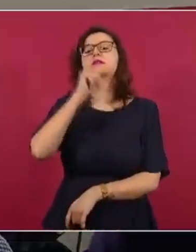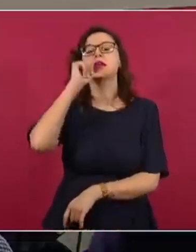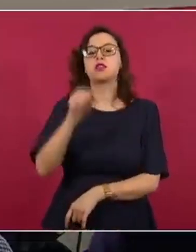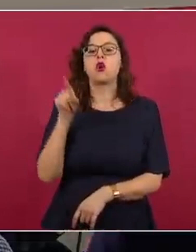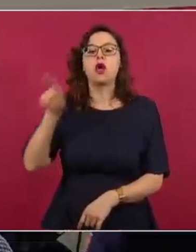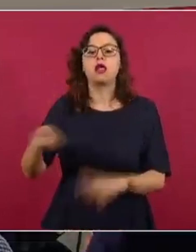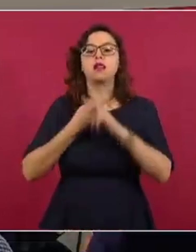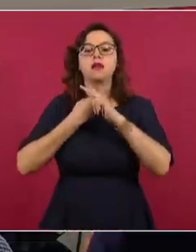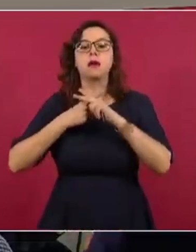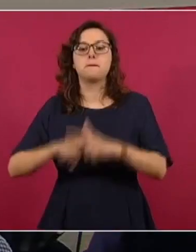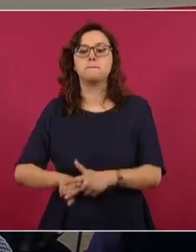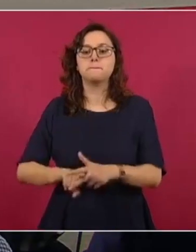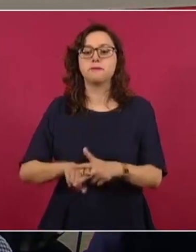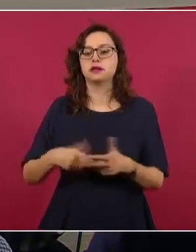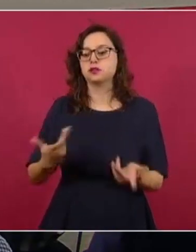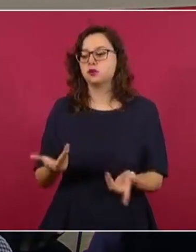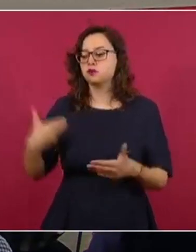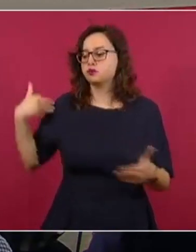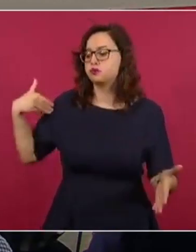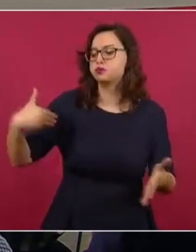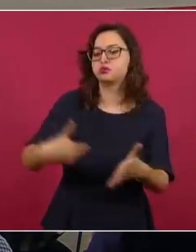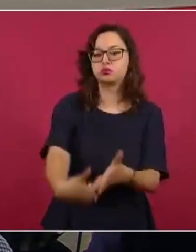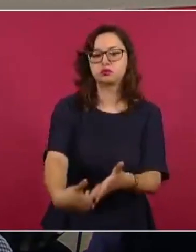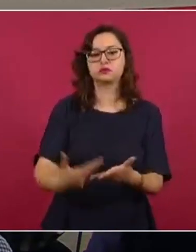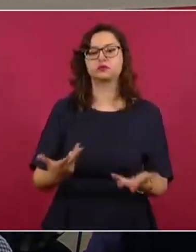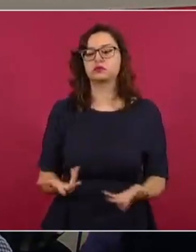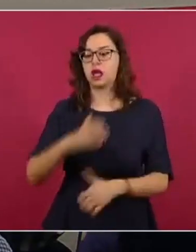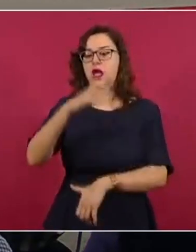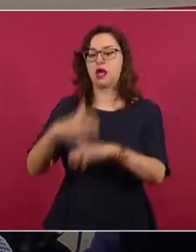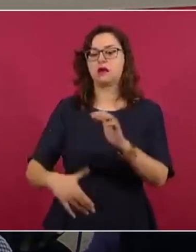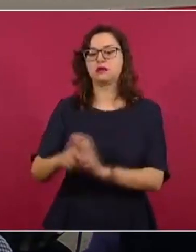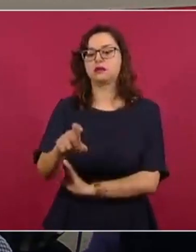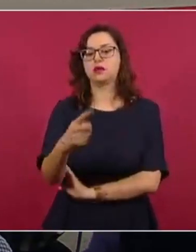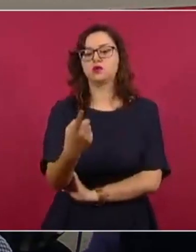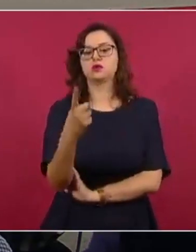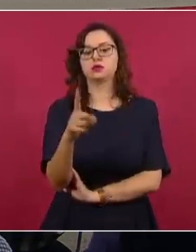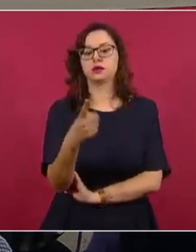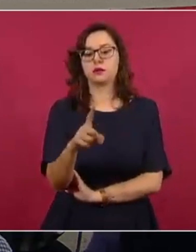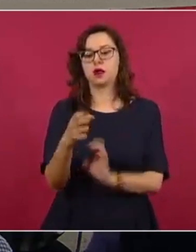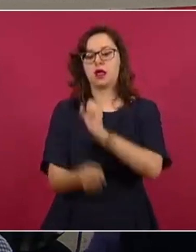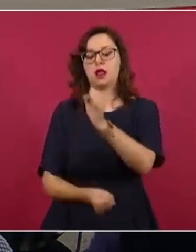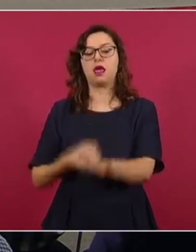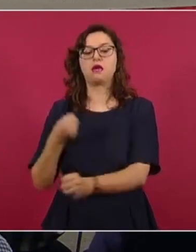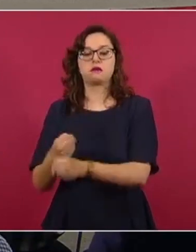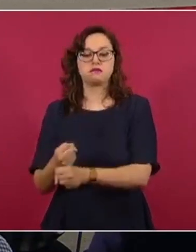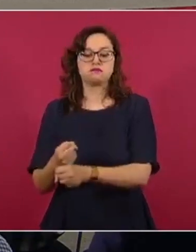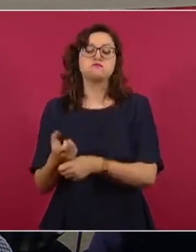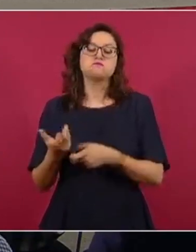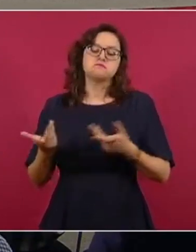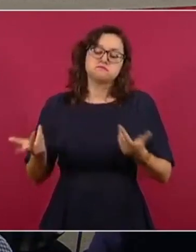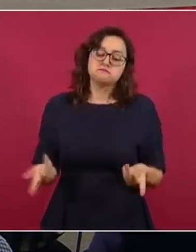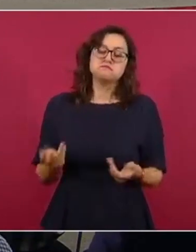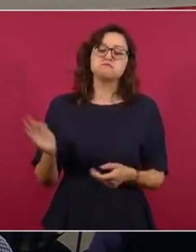31 de diciembre de este año. Así que, pues seguramente es en el seno de la disputa